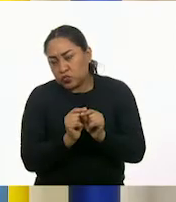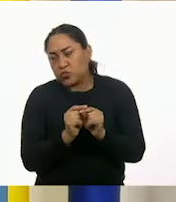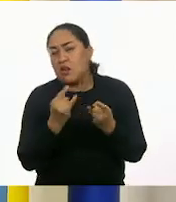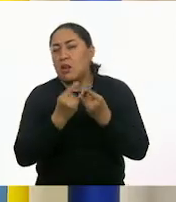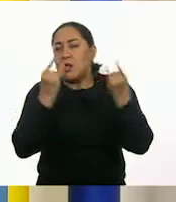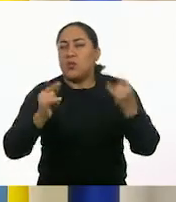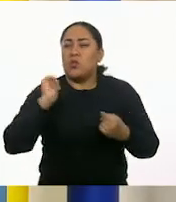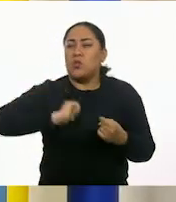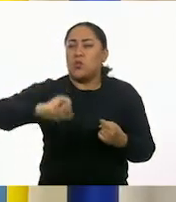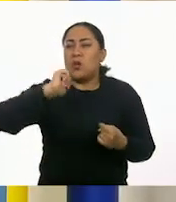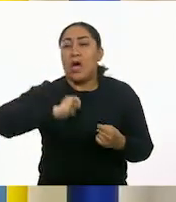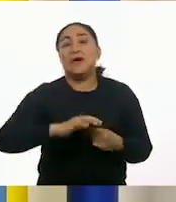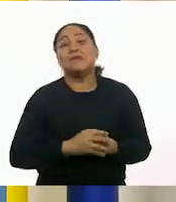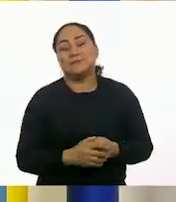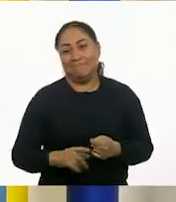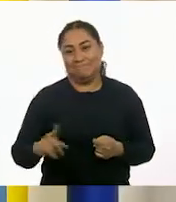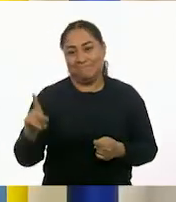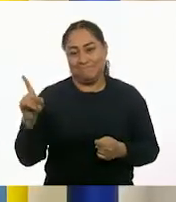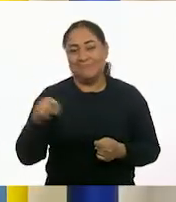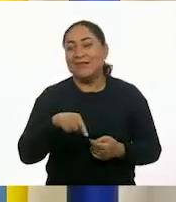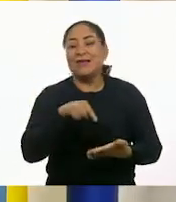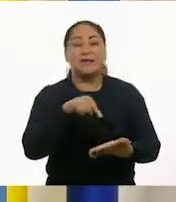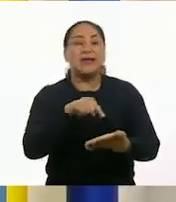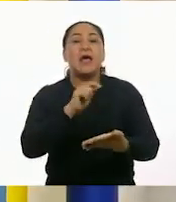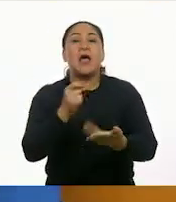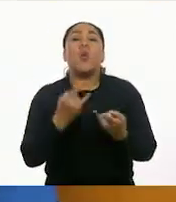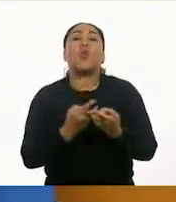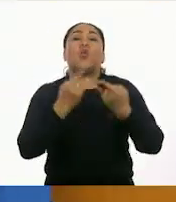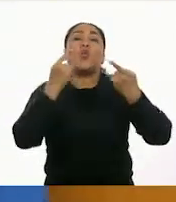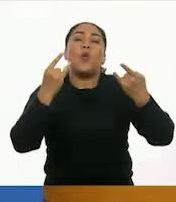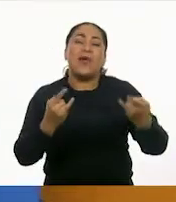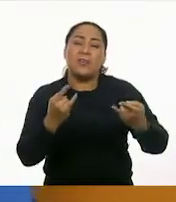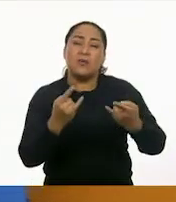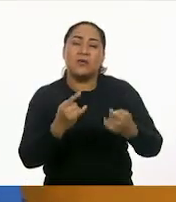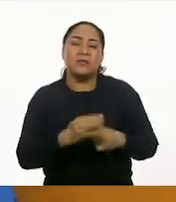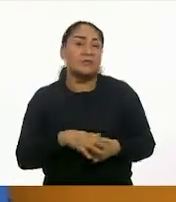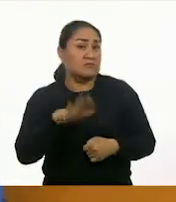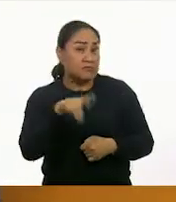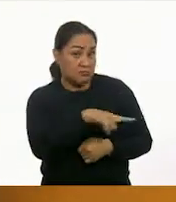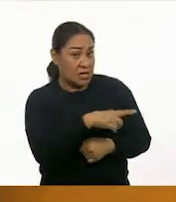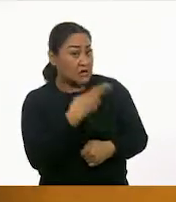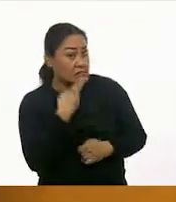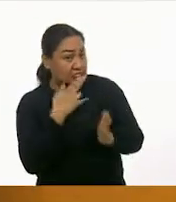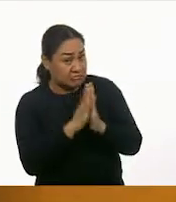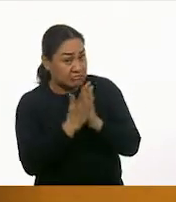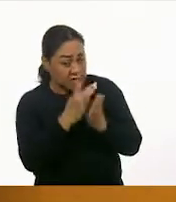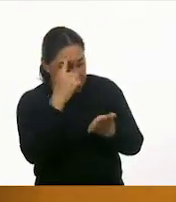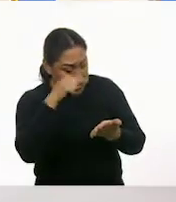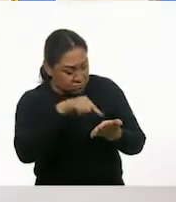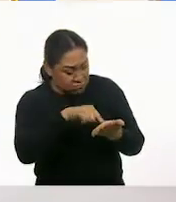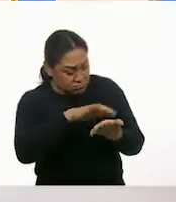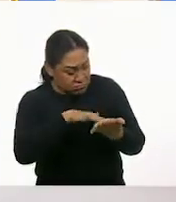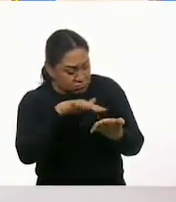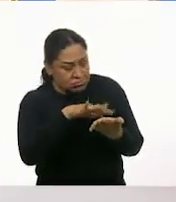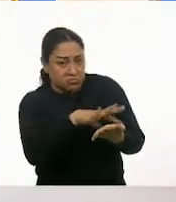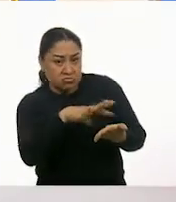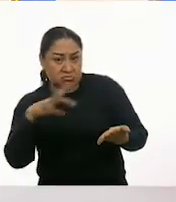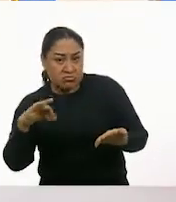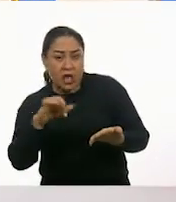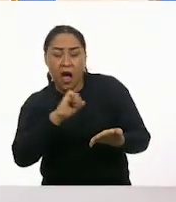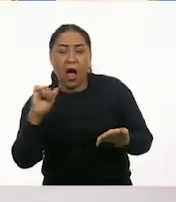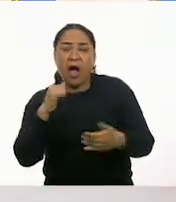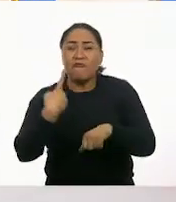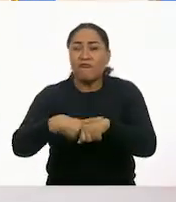Ah, sí, este es de cuentos. ¿Nos servirá un libro de cuentos para buscar información sobre las enfermedades del invierno?